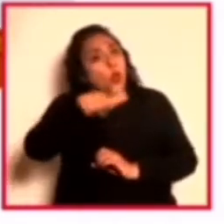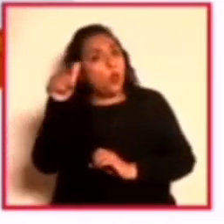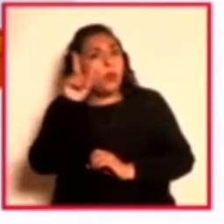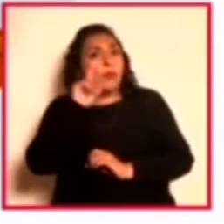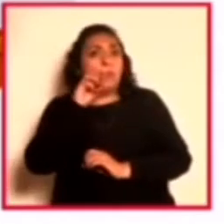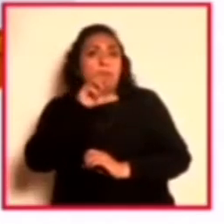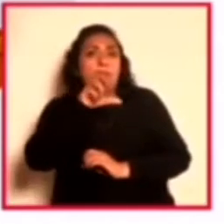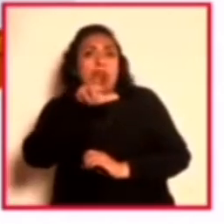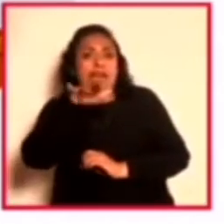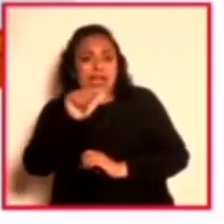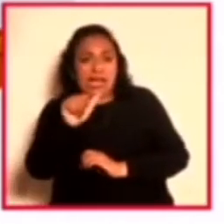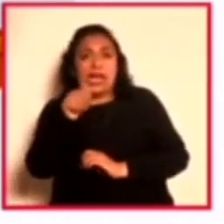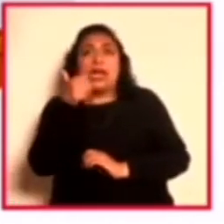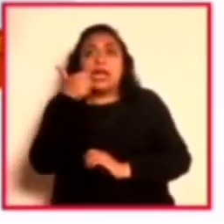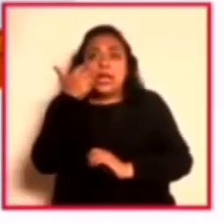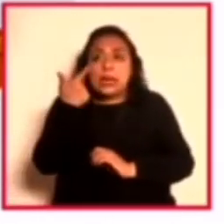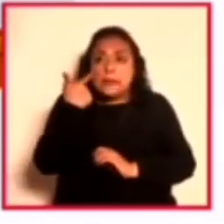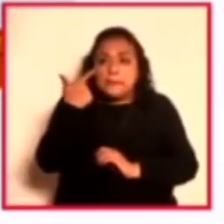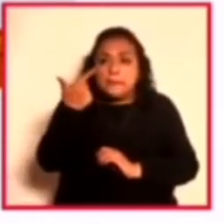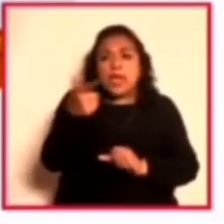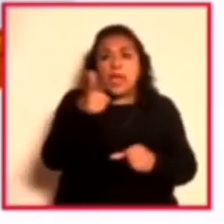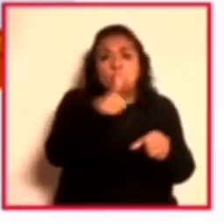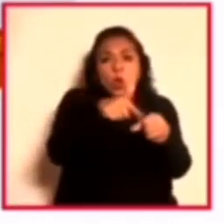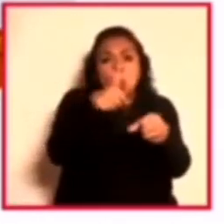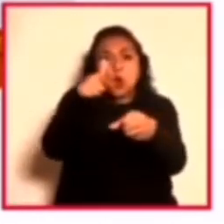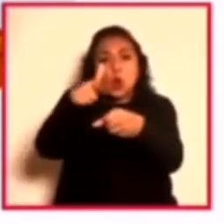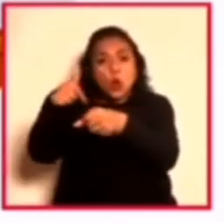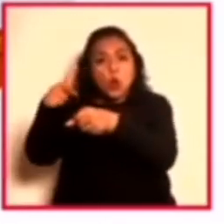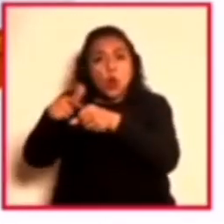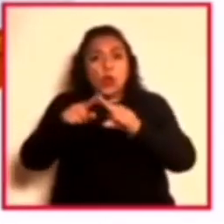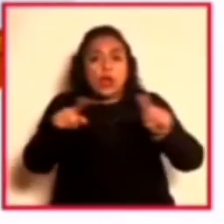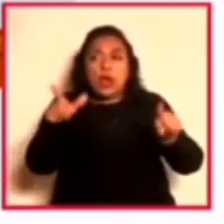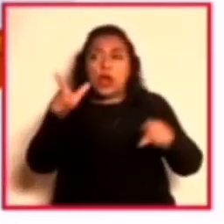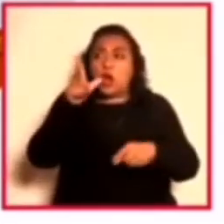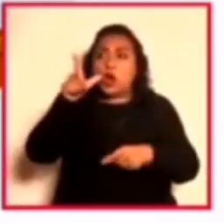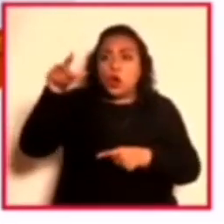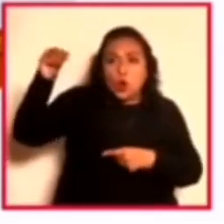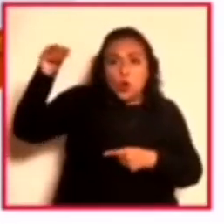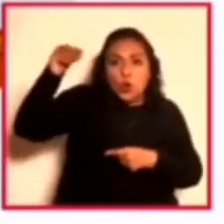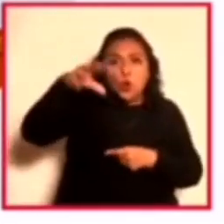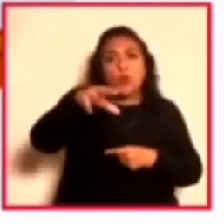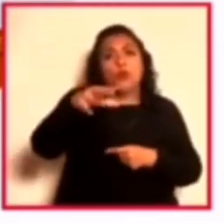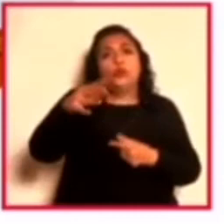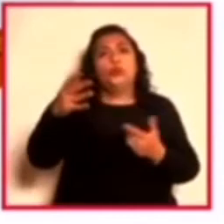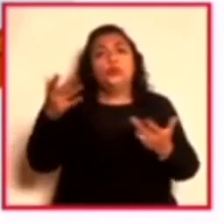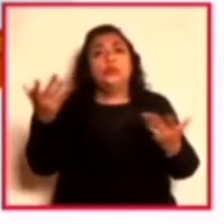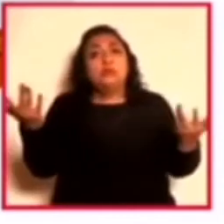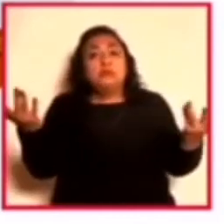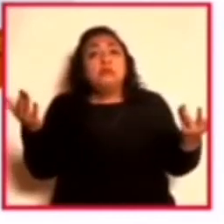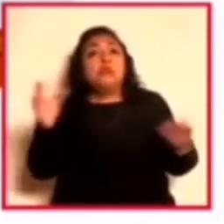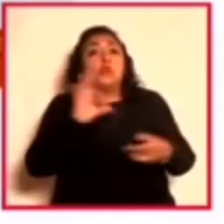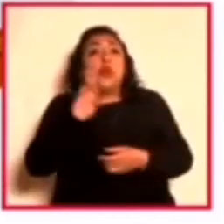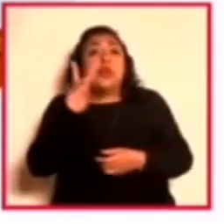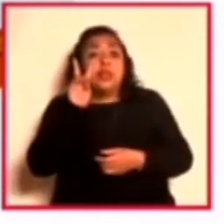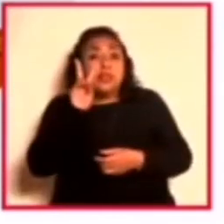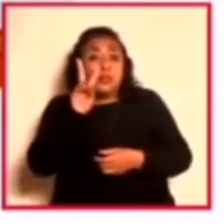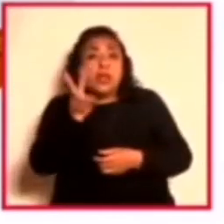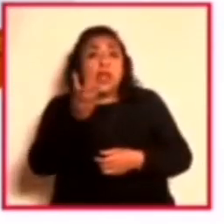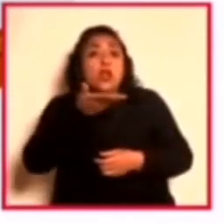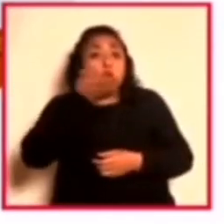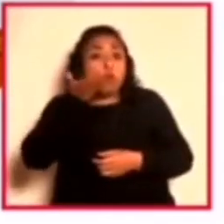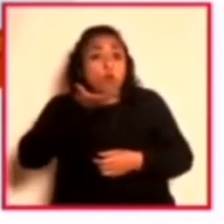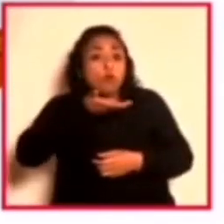O sea, tratar de ver los colores diferentes, la luz, puedes ver las tradiciones